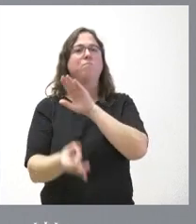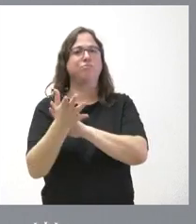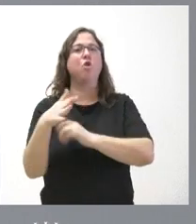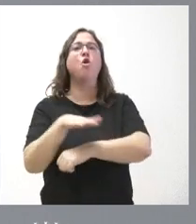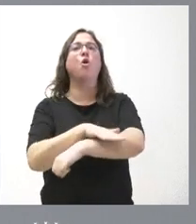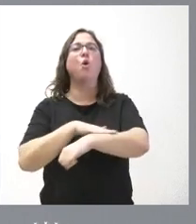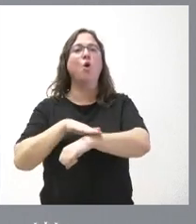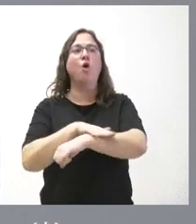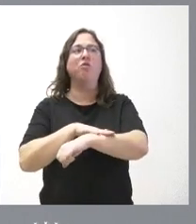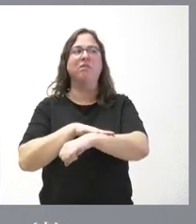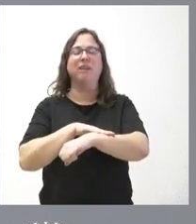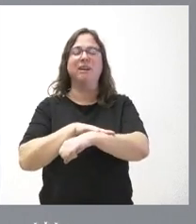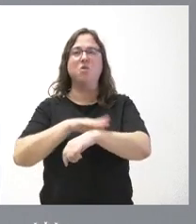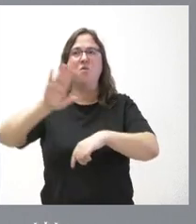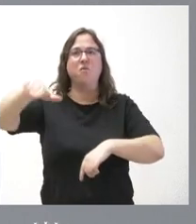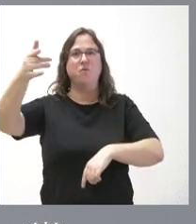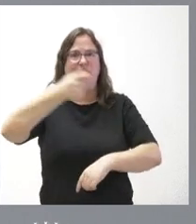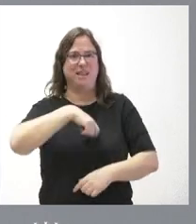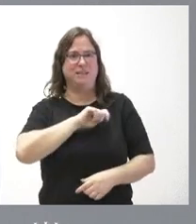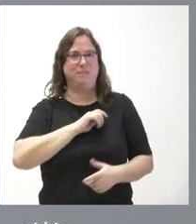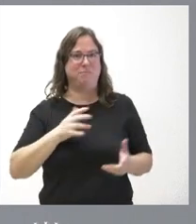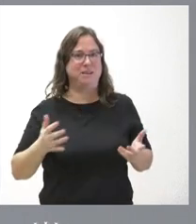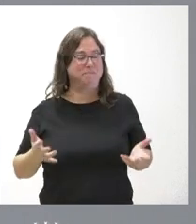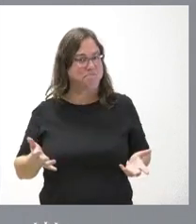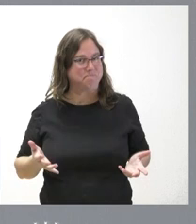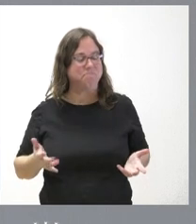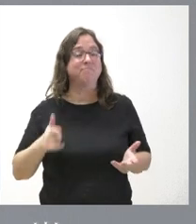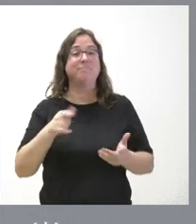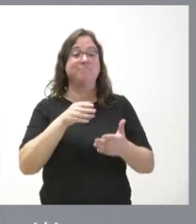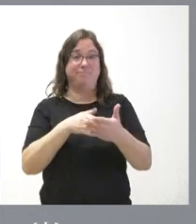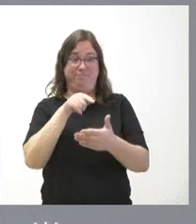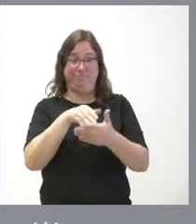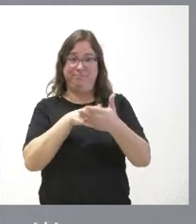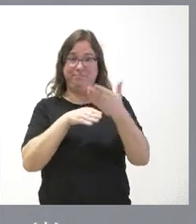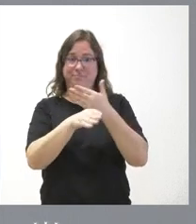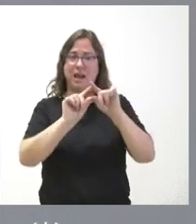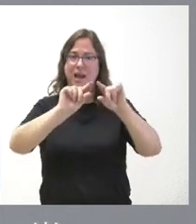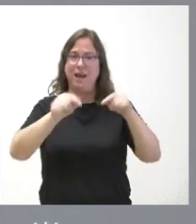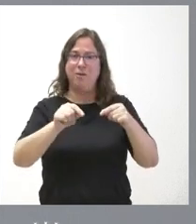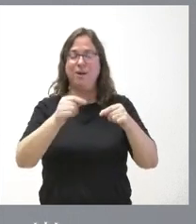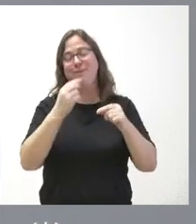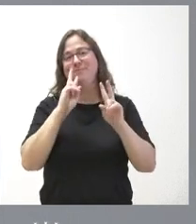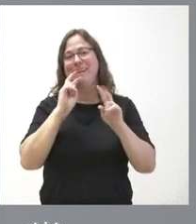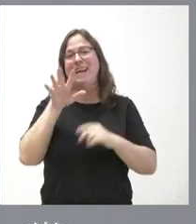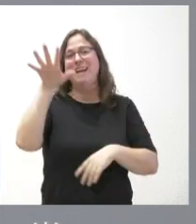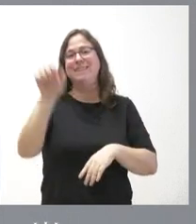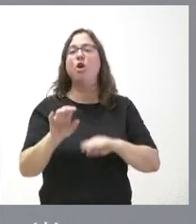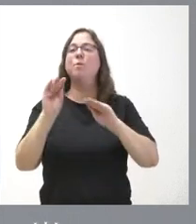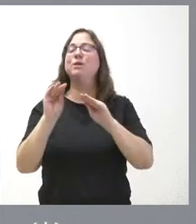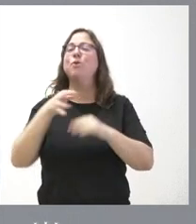fuera de España. Creemos que a través de este acuerdo se ha comprado el argumentario separatista.